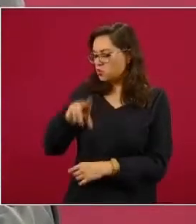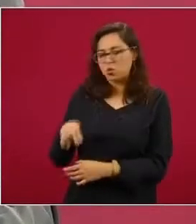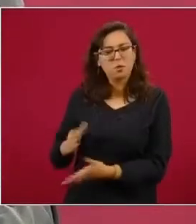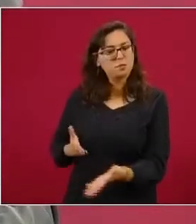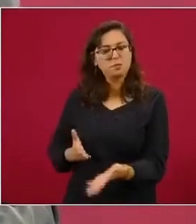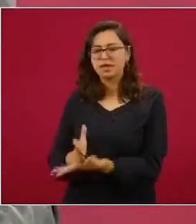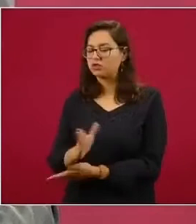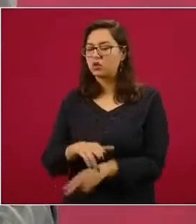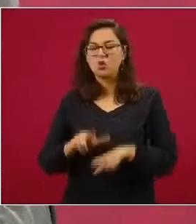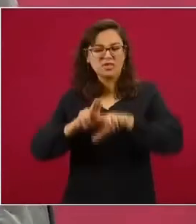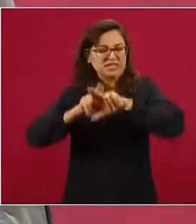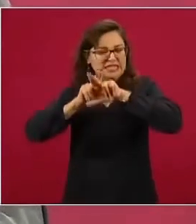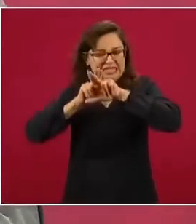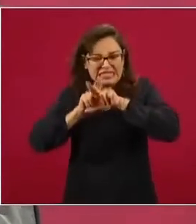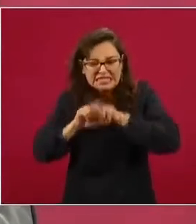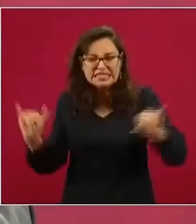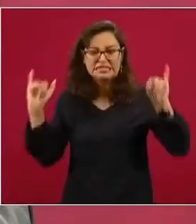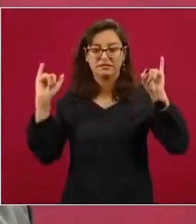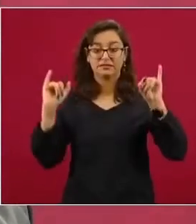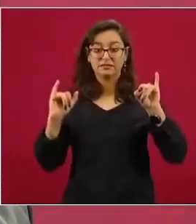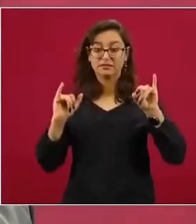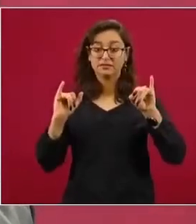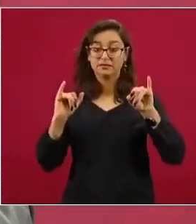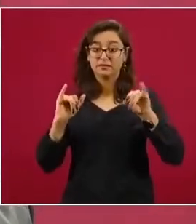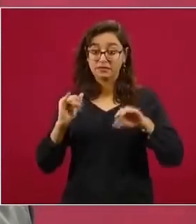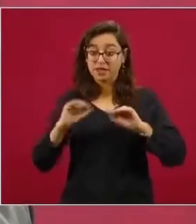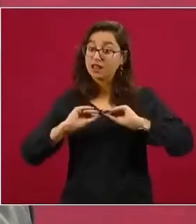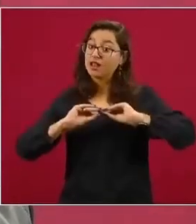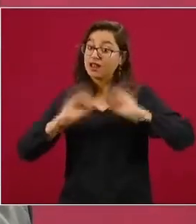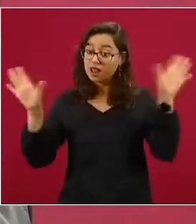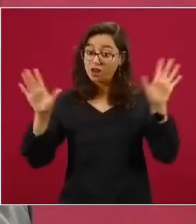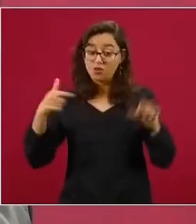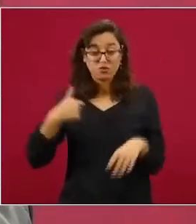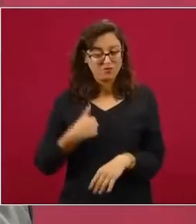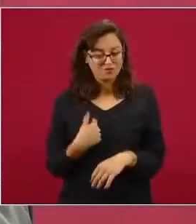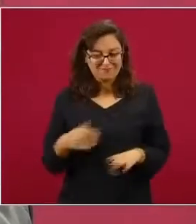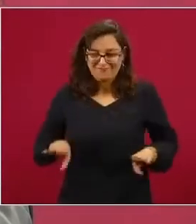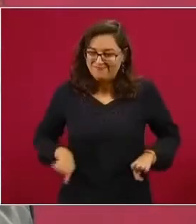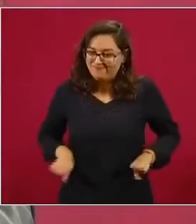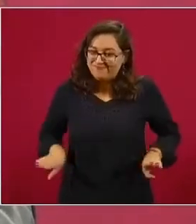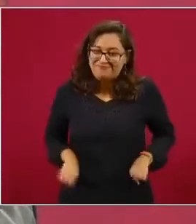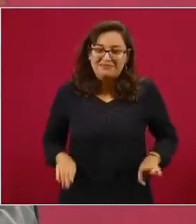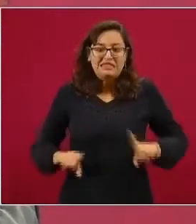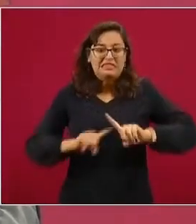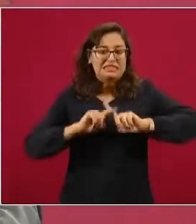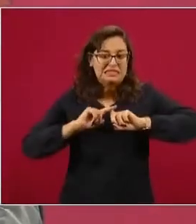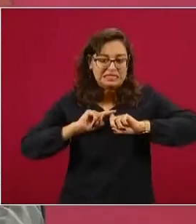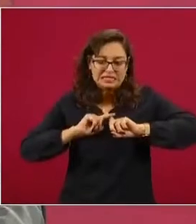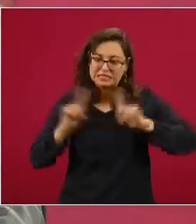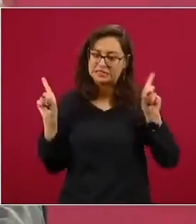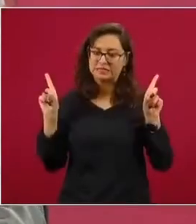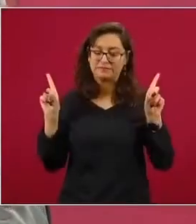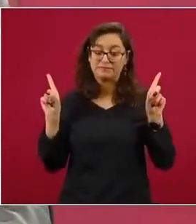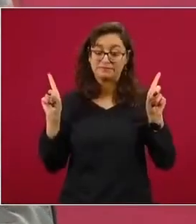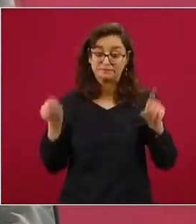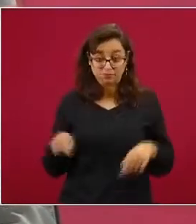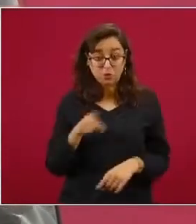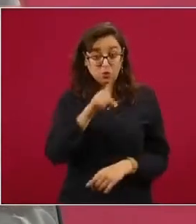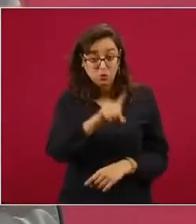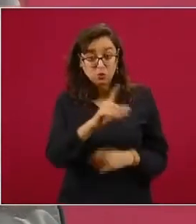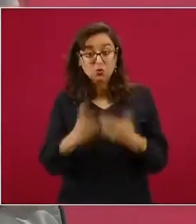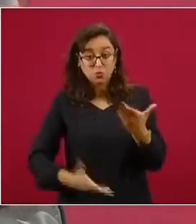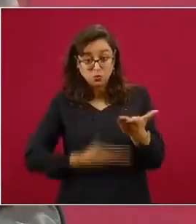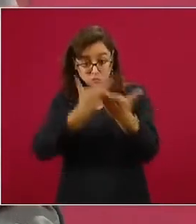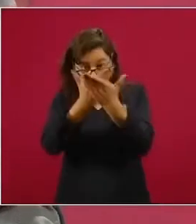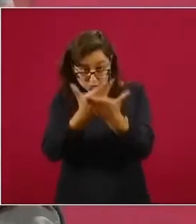Que quede claro eso, eso es distinto completamente. Entonces, todo eso que estás planteando